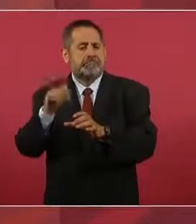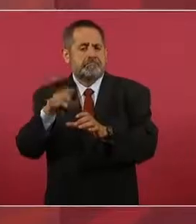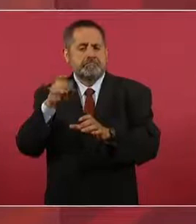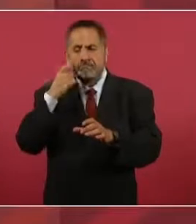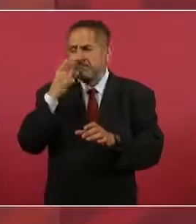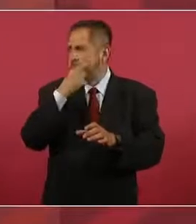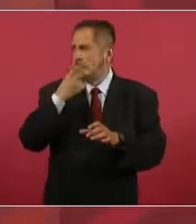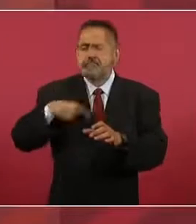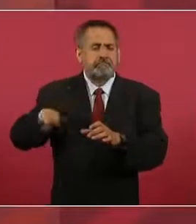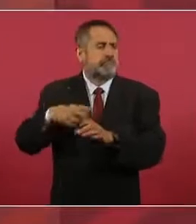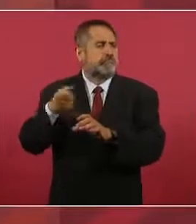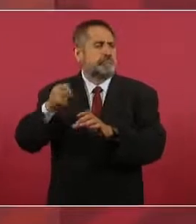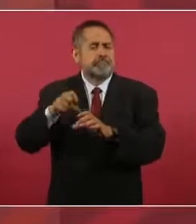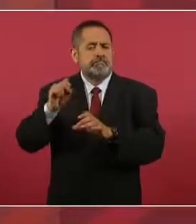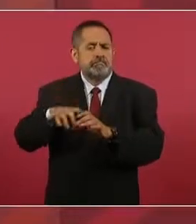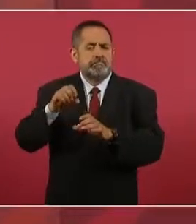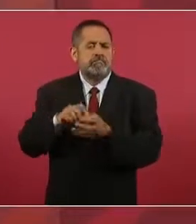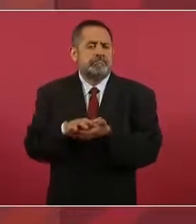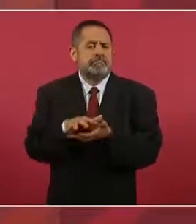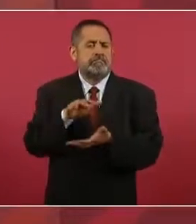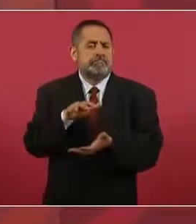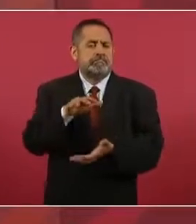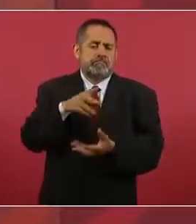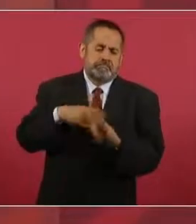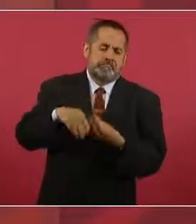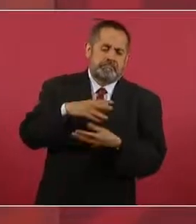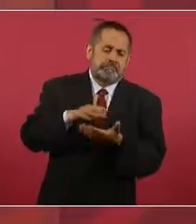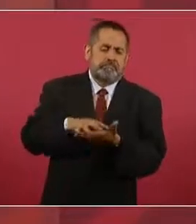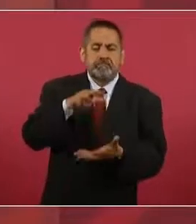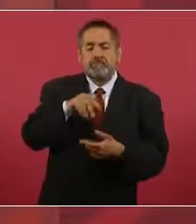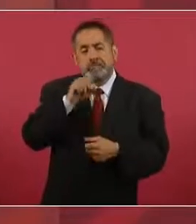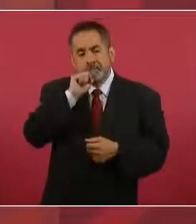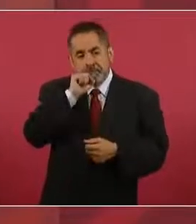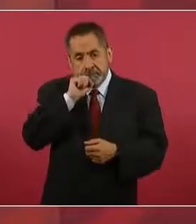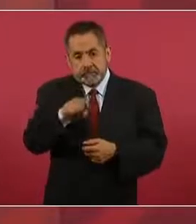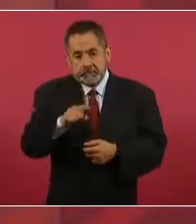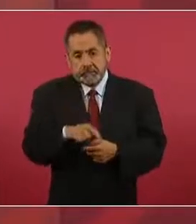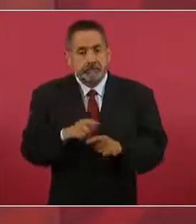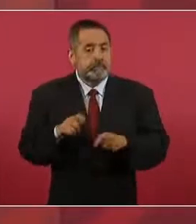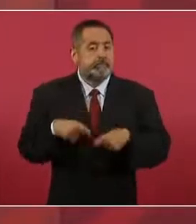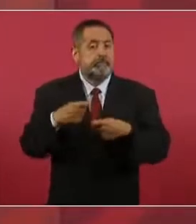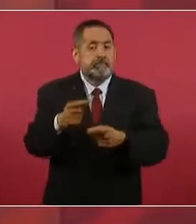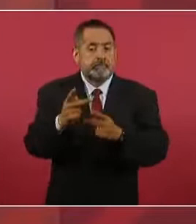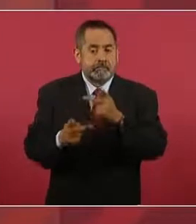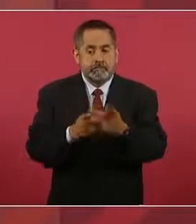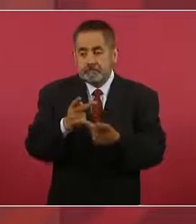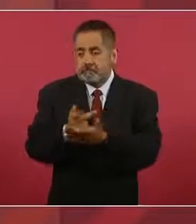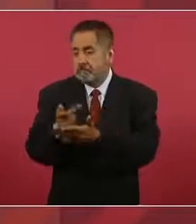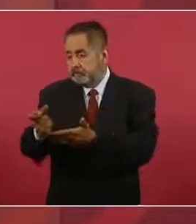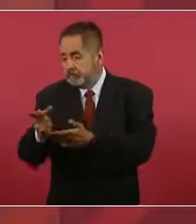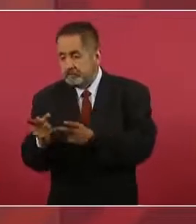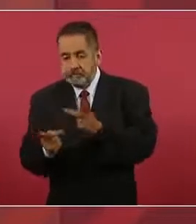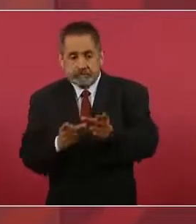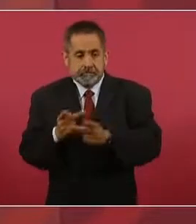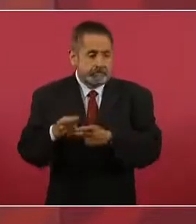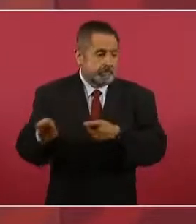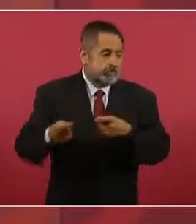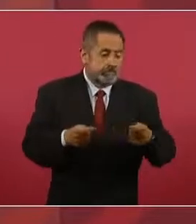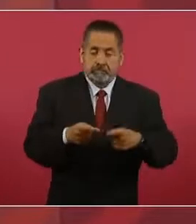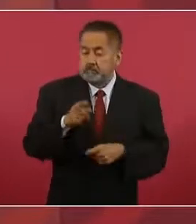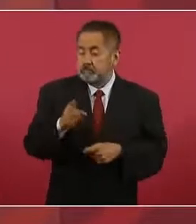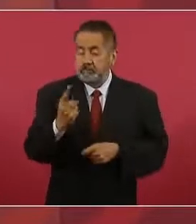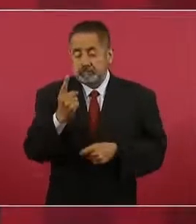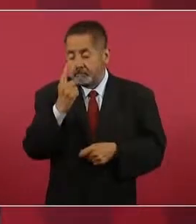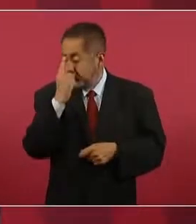y al mismo tiempo, va a ser la única